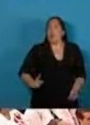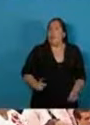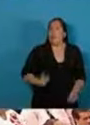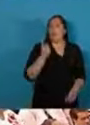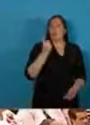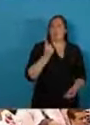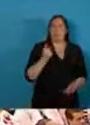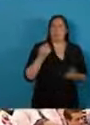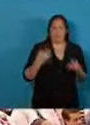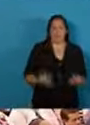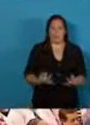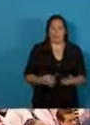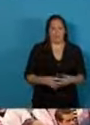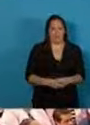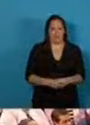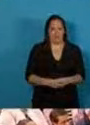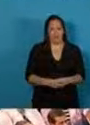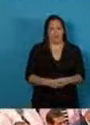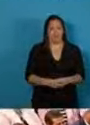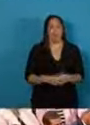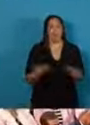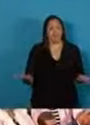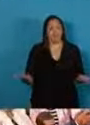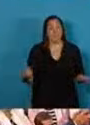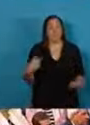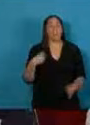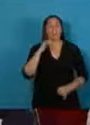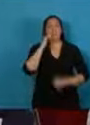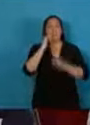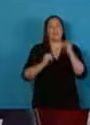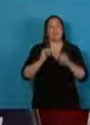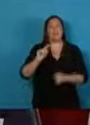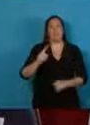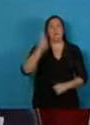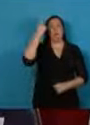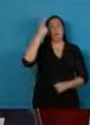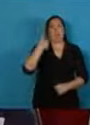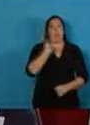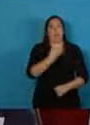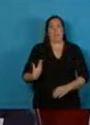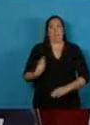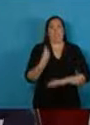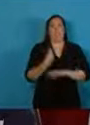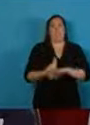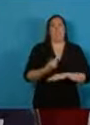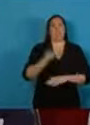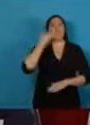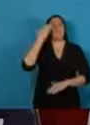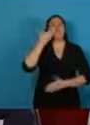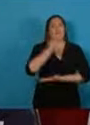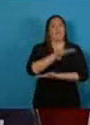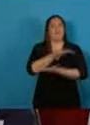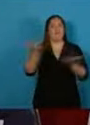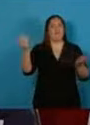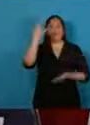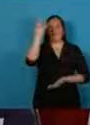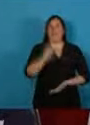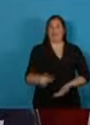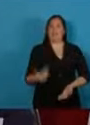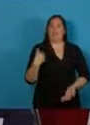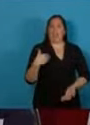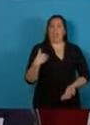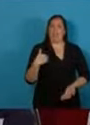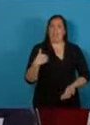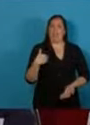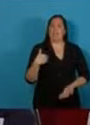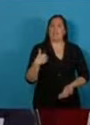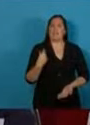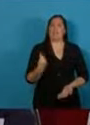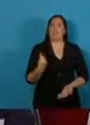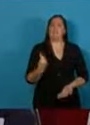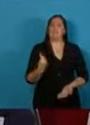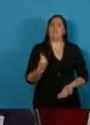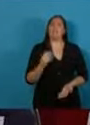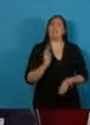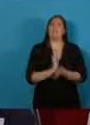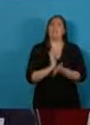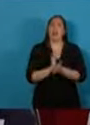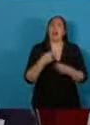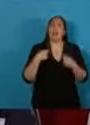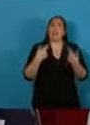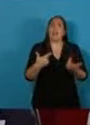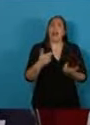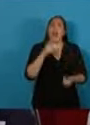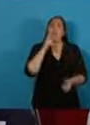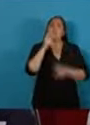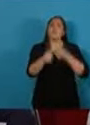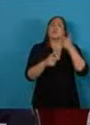deseo que las palabras finales de mi primer mensaje como presidenta de toda la república no constituyan respuestas sino